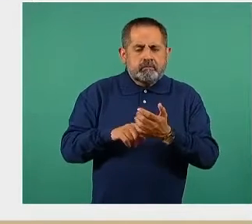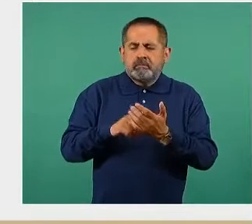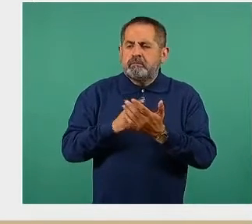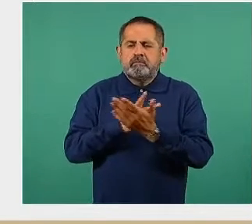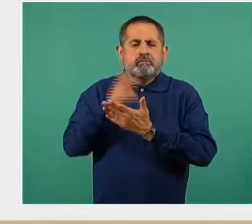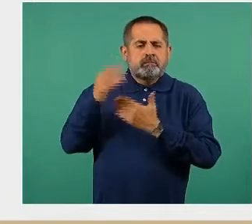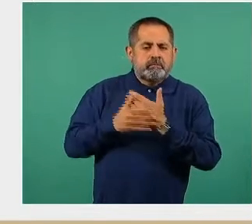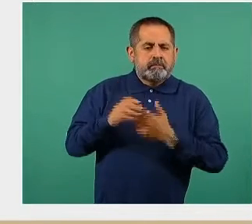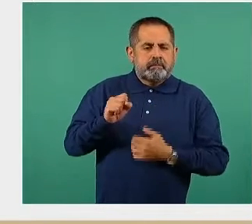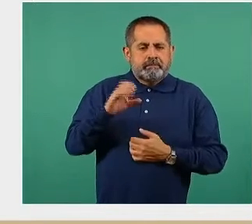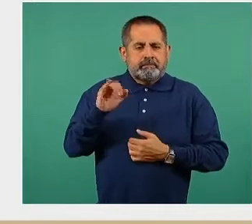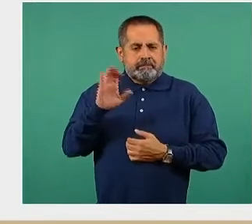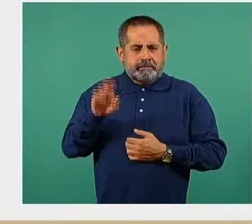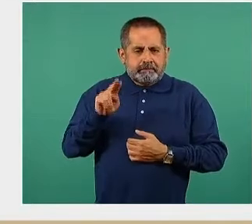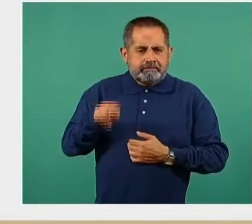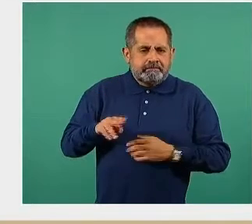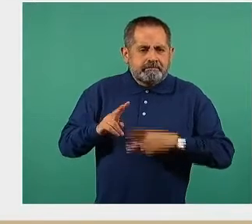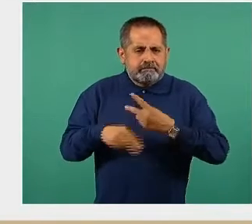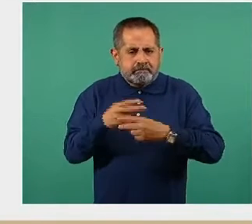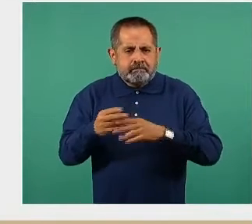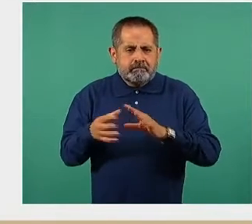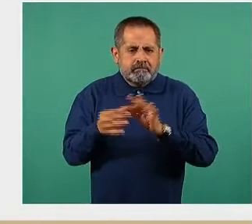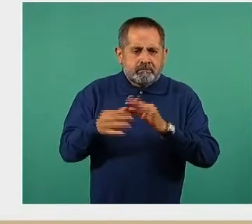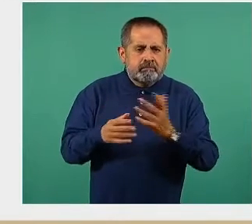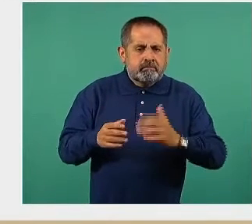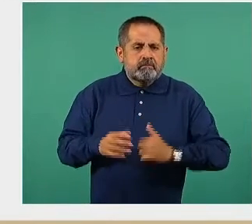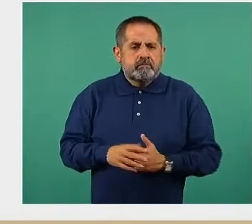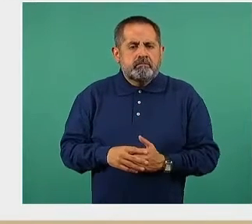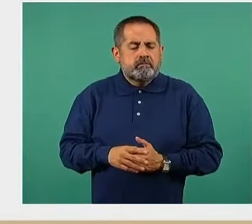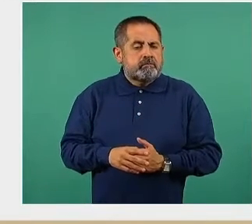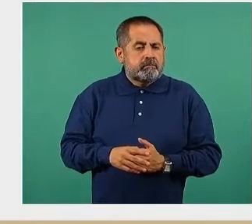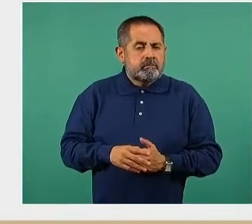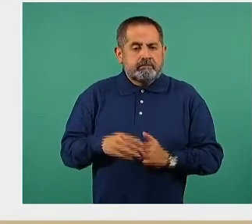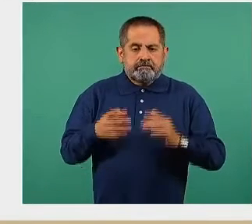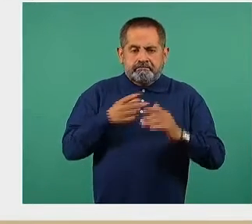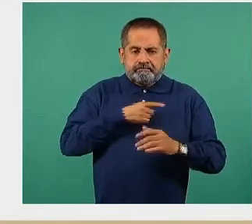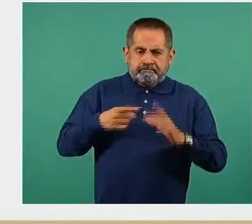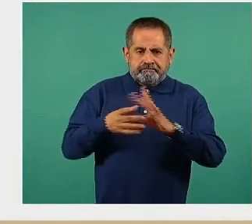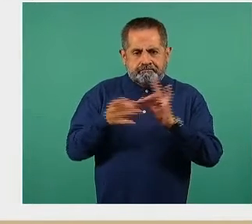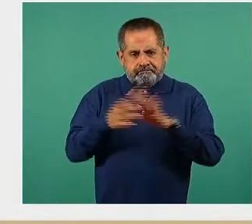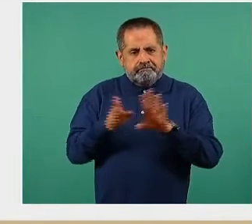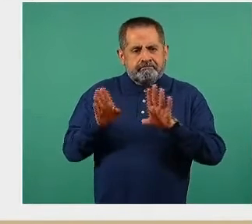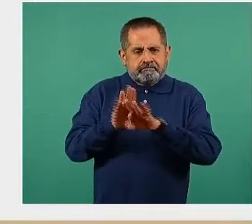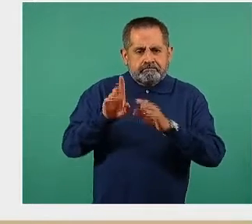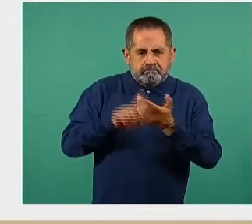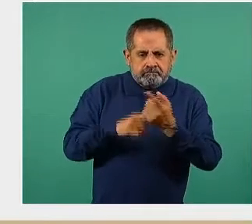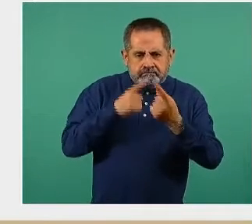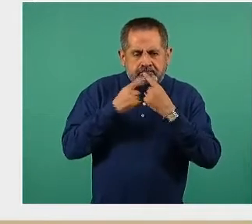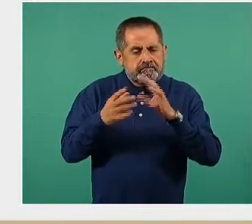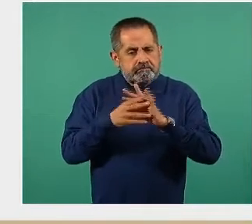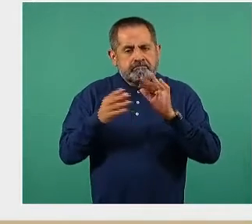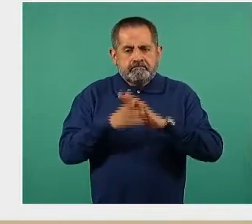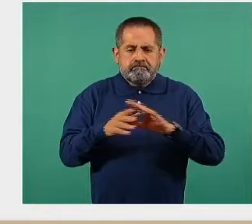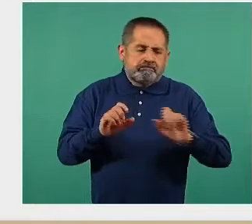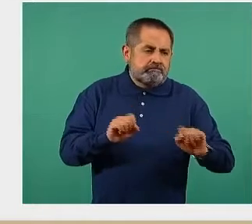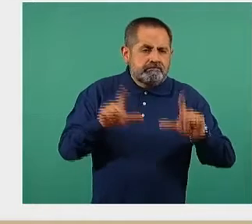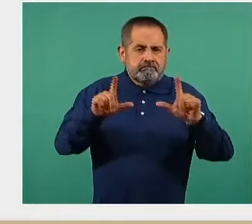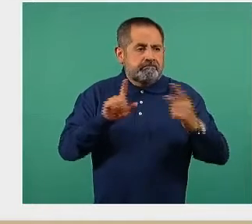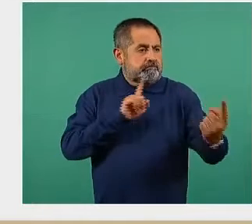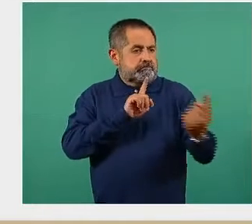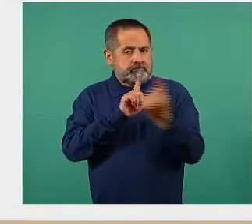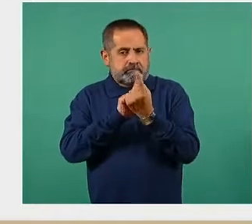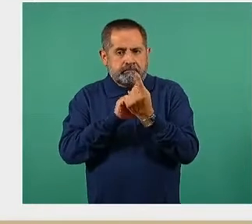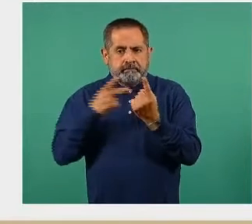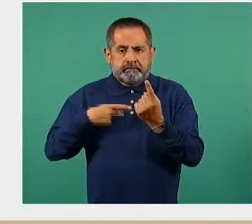de la Secretaría del mismo nombre, pero tenemos que hacer énfasis para que sepan todas y todos qué hacer frente a personas con